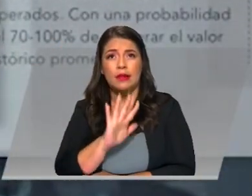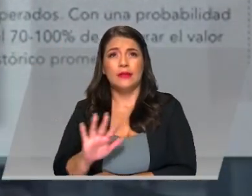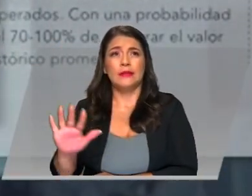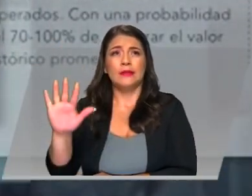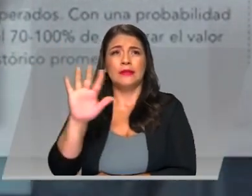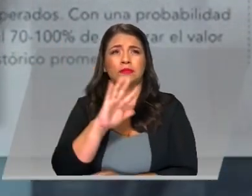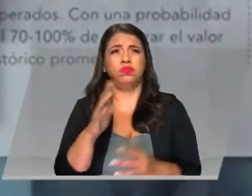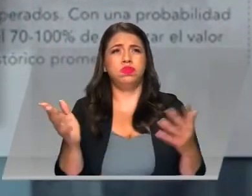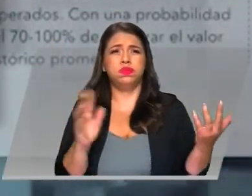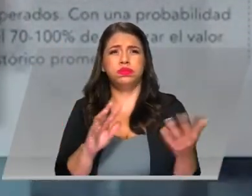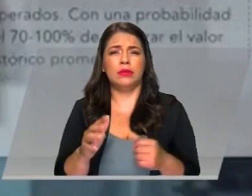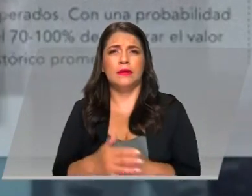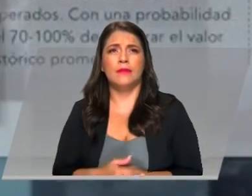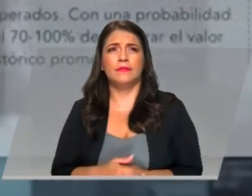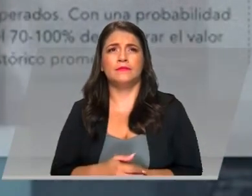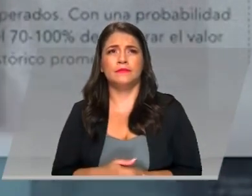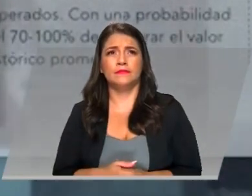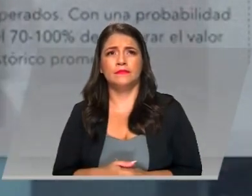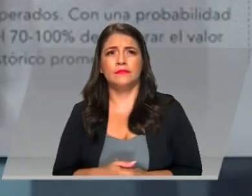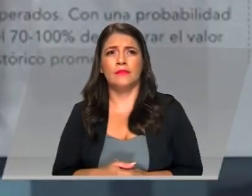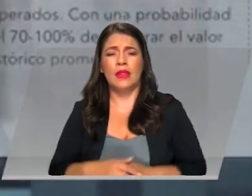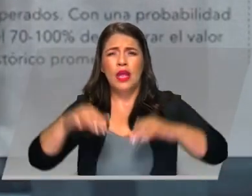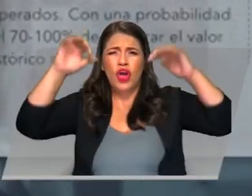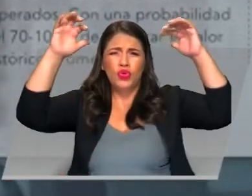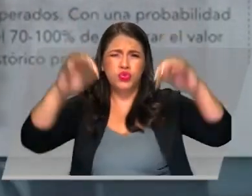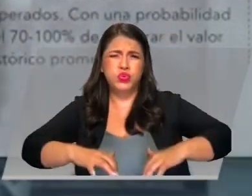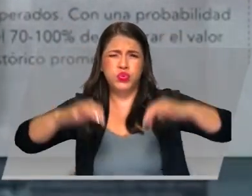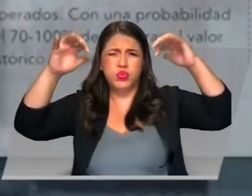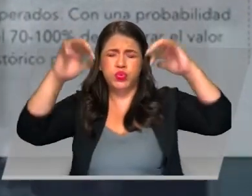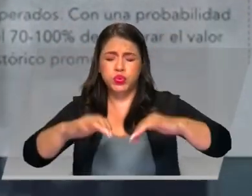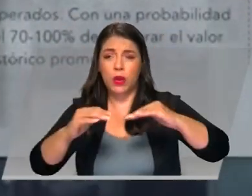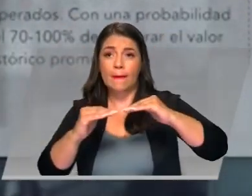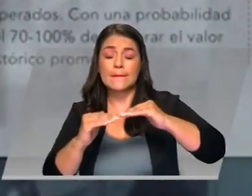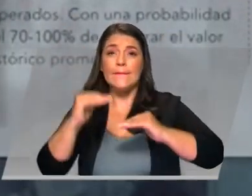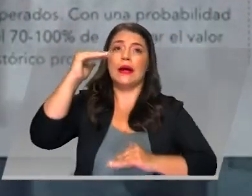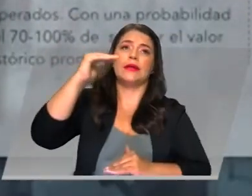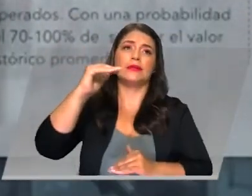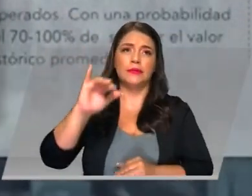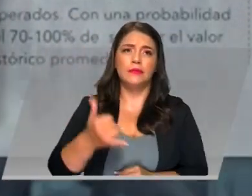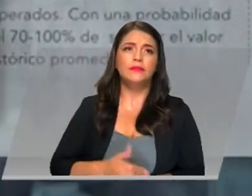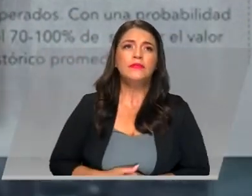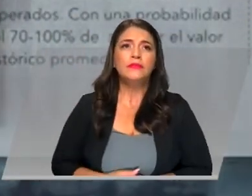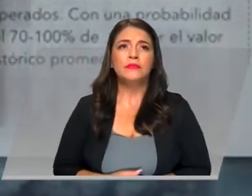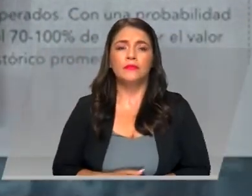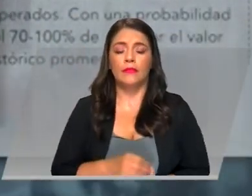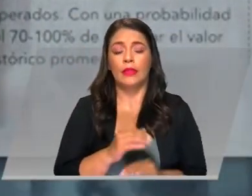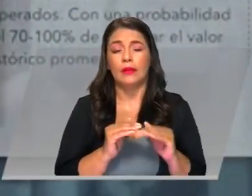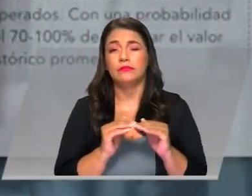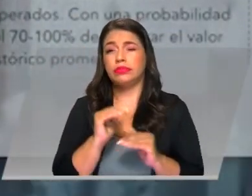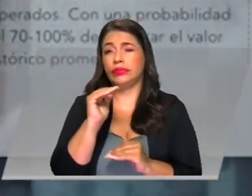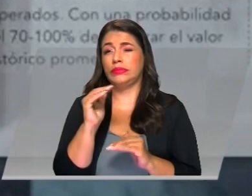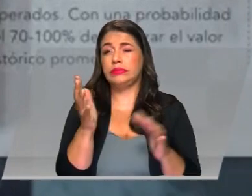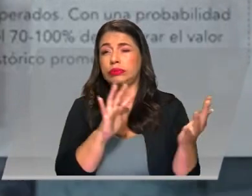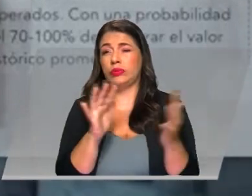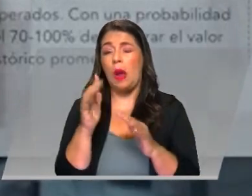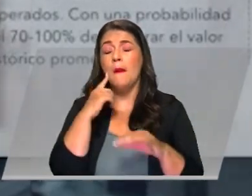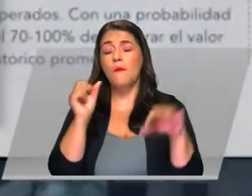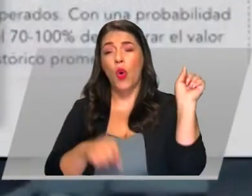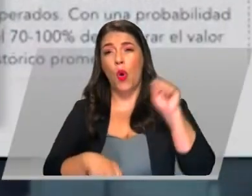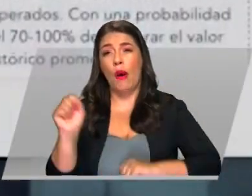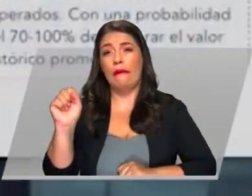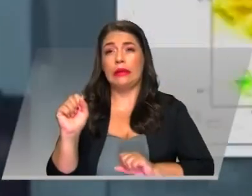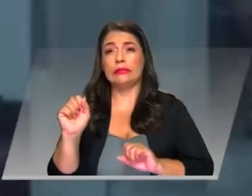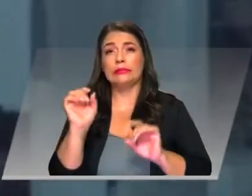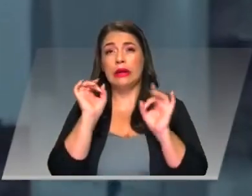probabilidad de exceder los valores medios está entre el 70 y 100 por ciento. Es